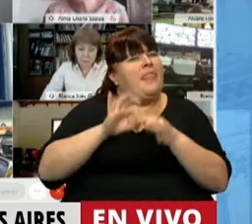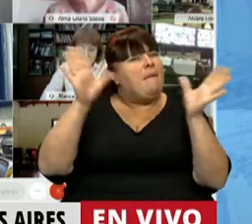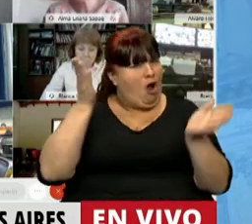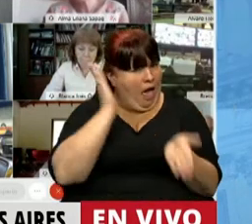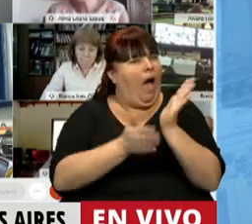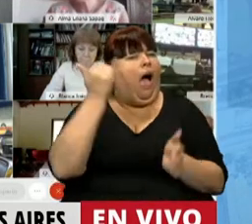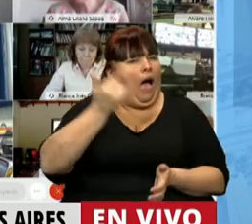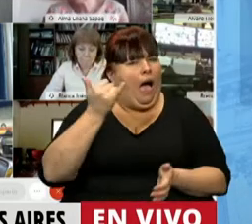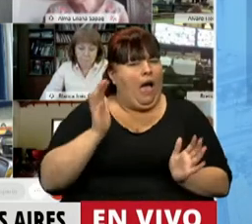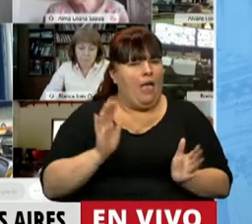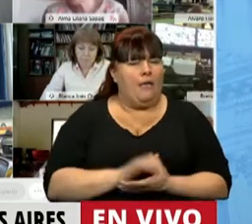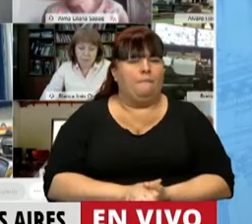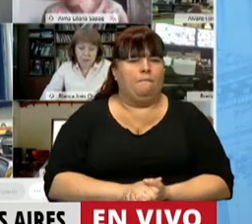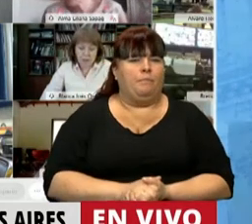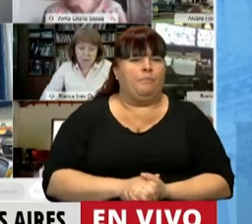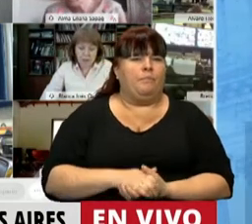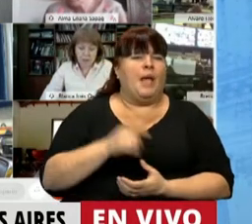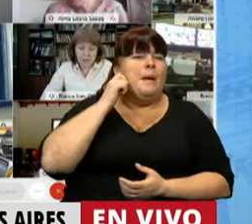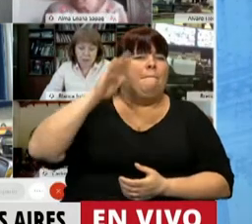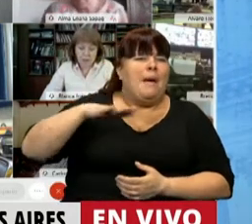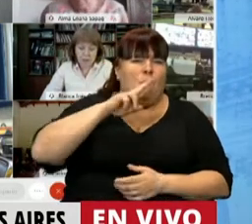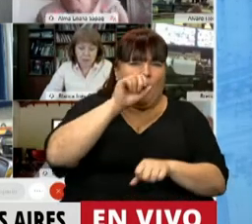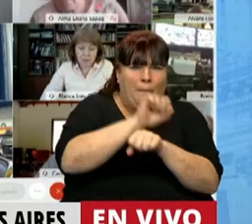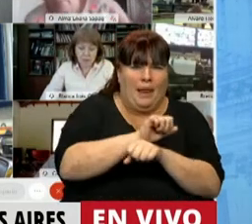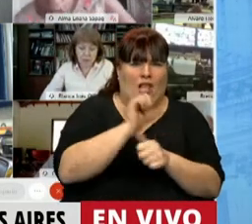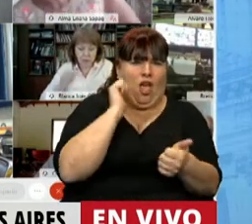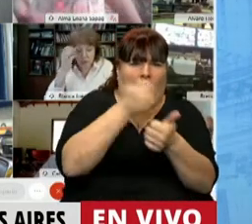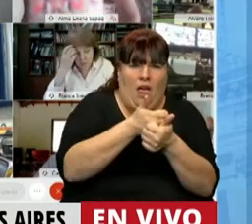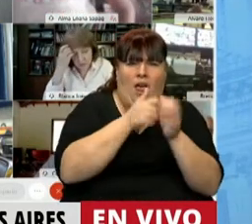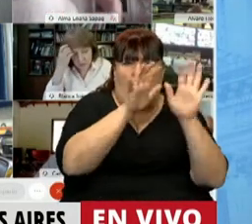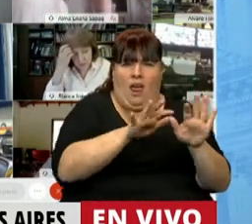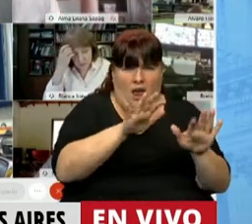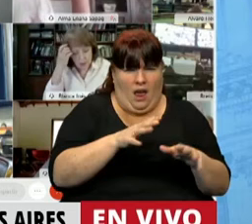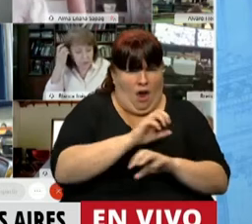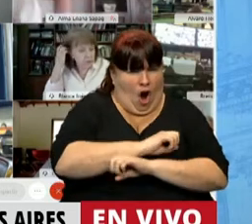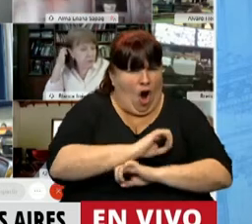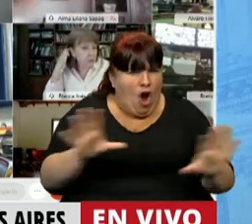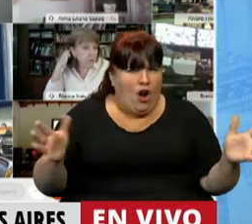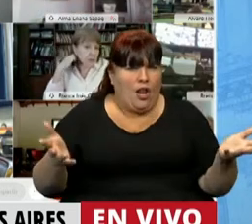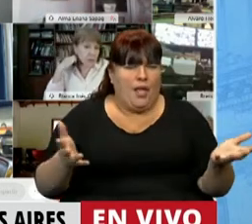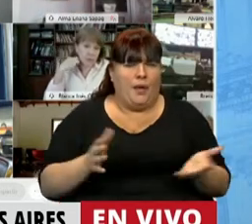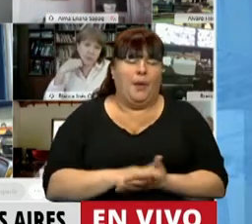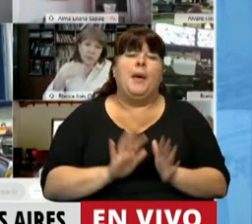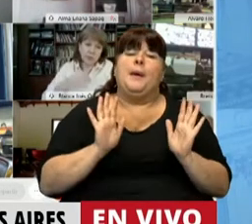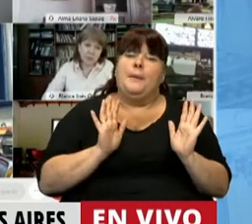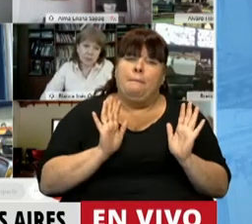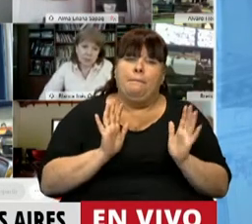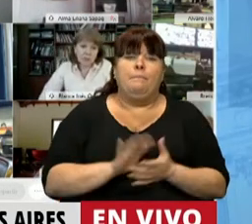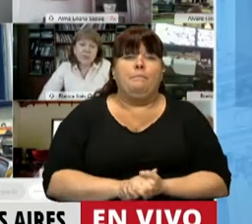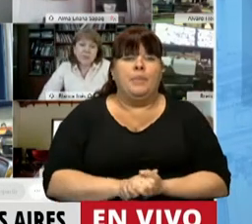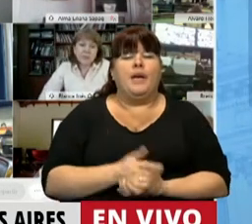democracias. Menores detenidas, acosadas, un verdadero escándalo. Pero